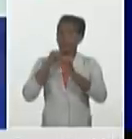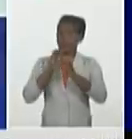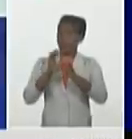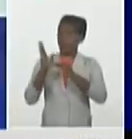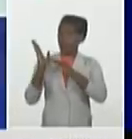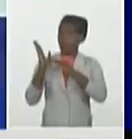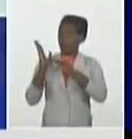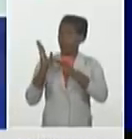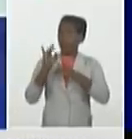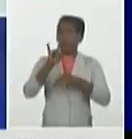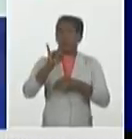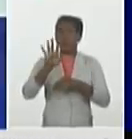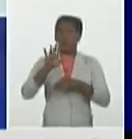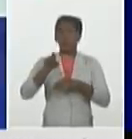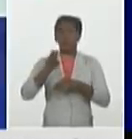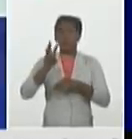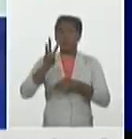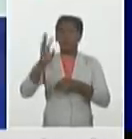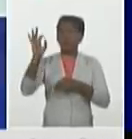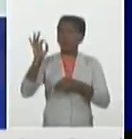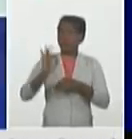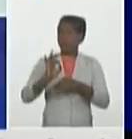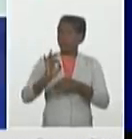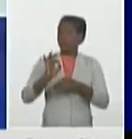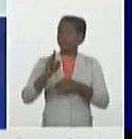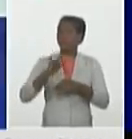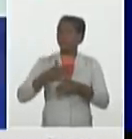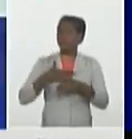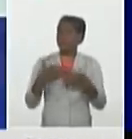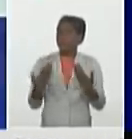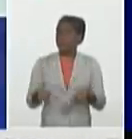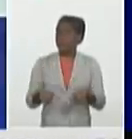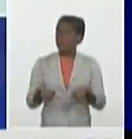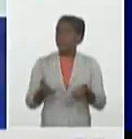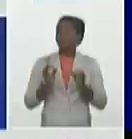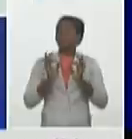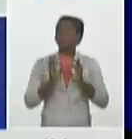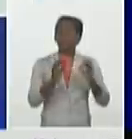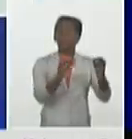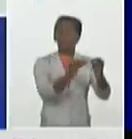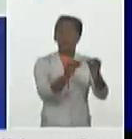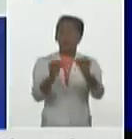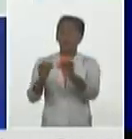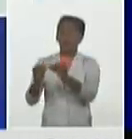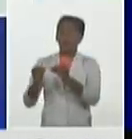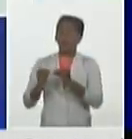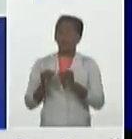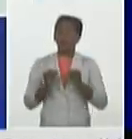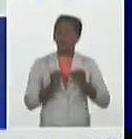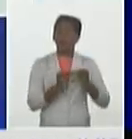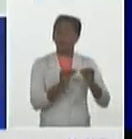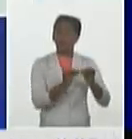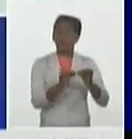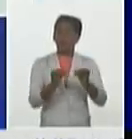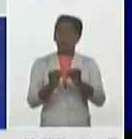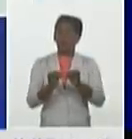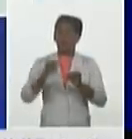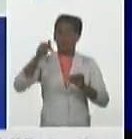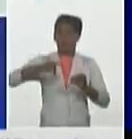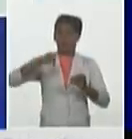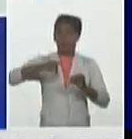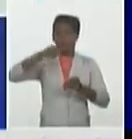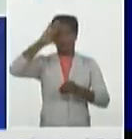,3% son consecuencias de la transmisión autóctona en el territorio.